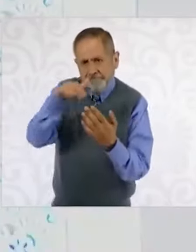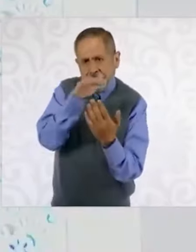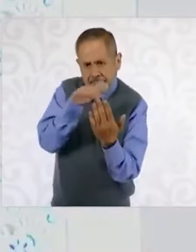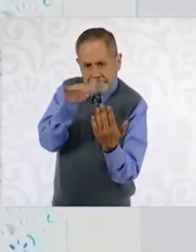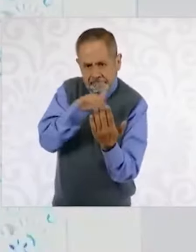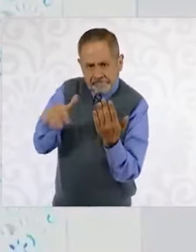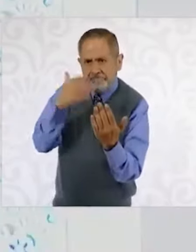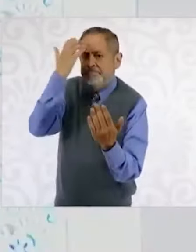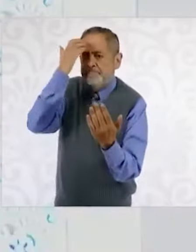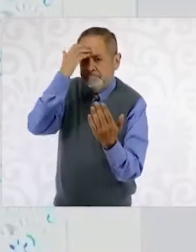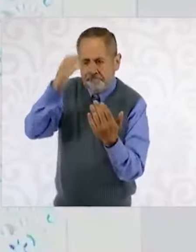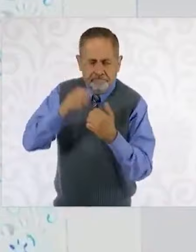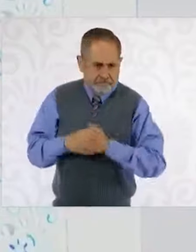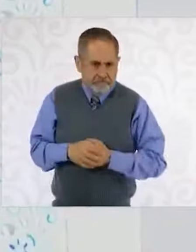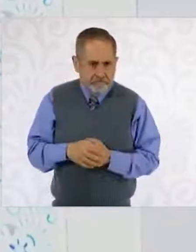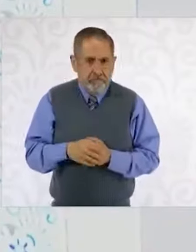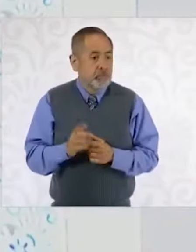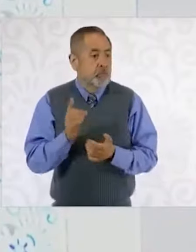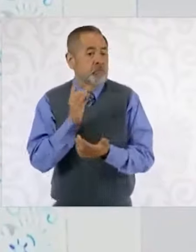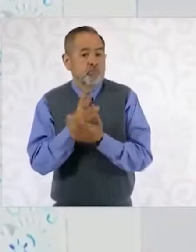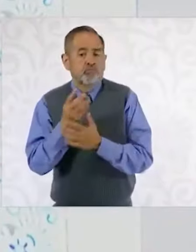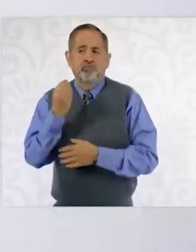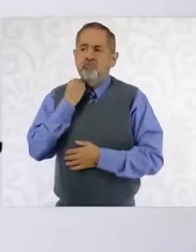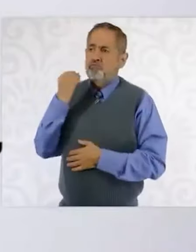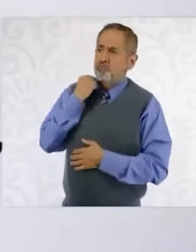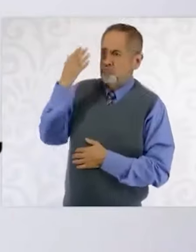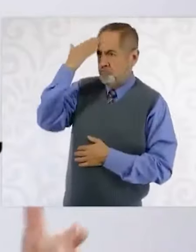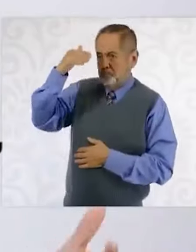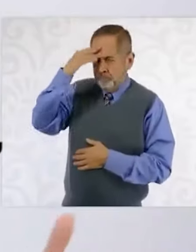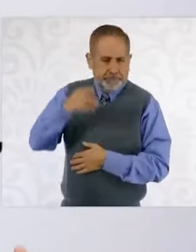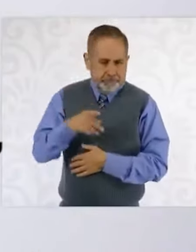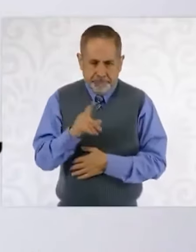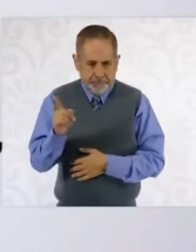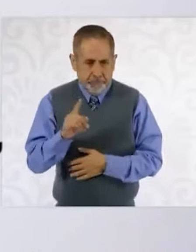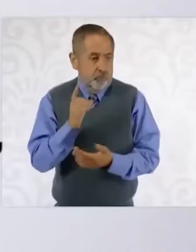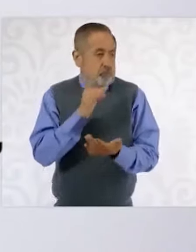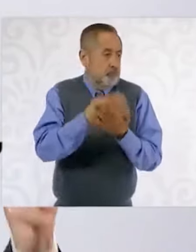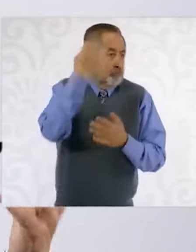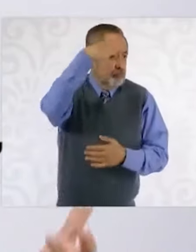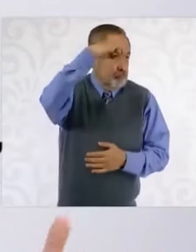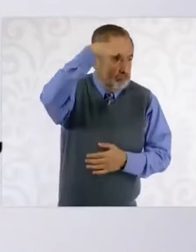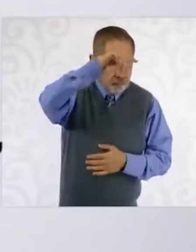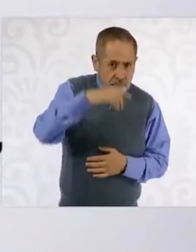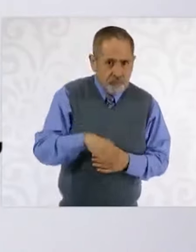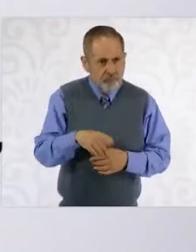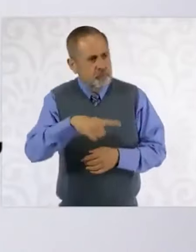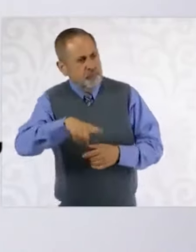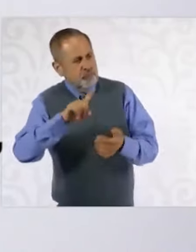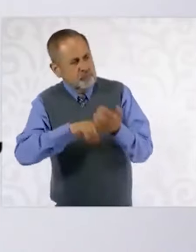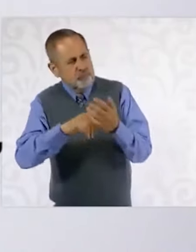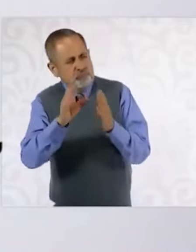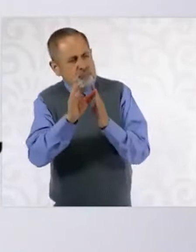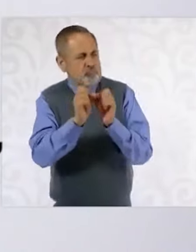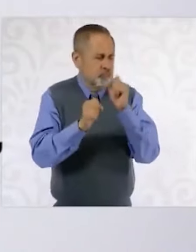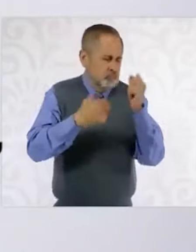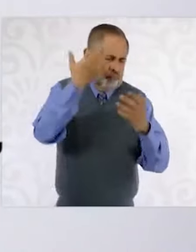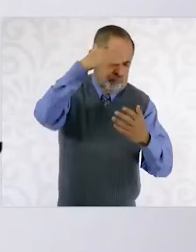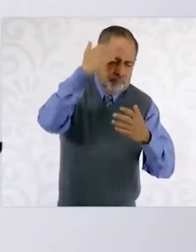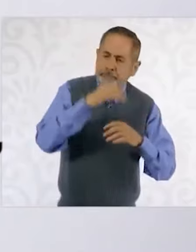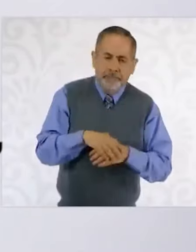No es sólo para expertos, no es sólo para constitucionalistas, para abogados.